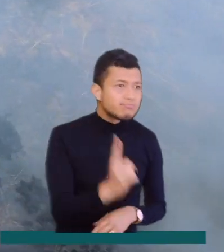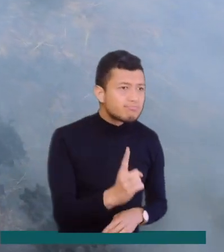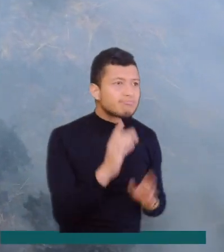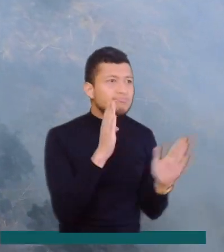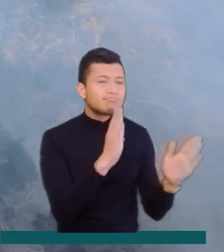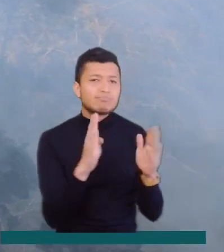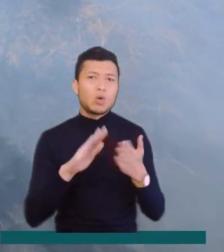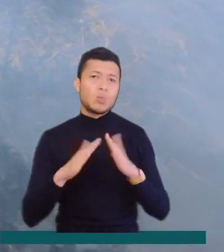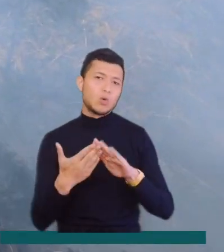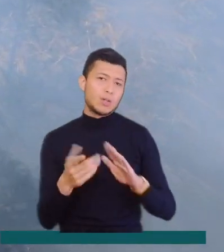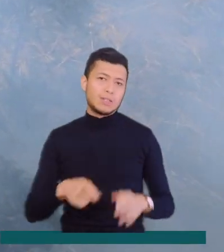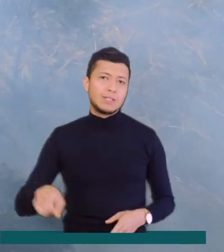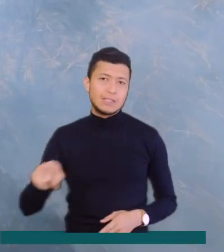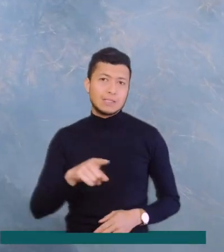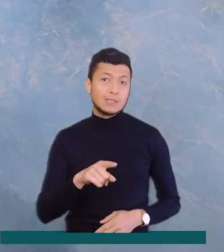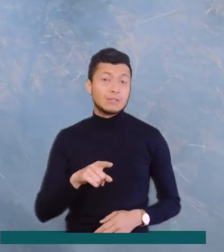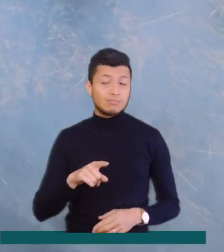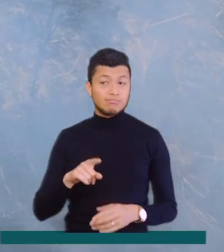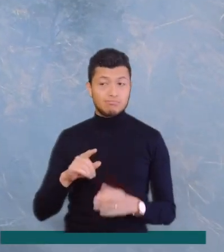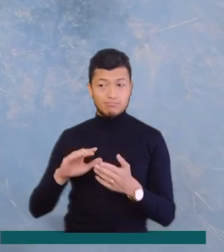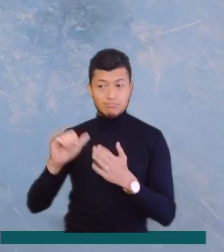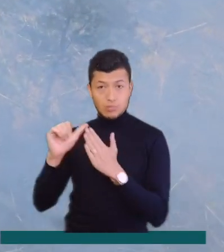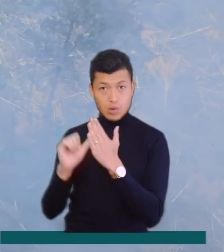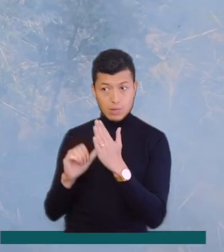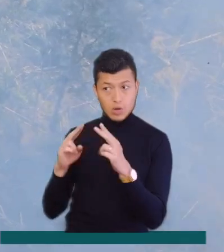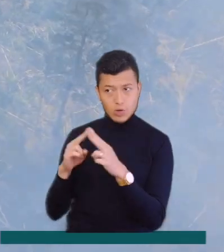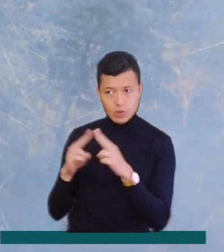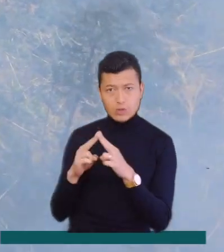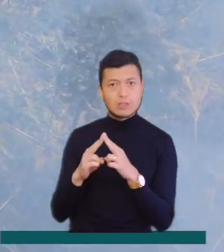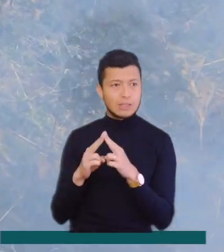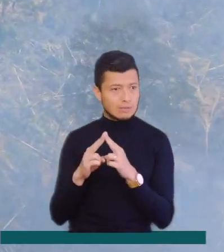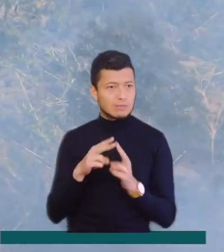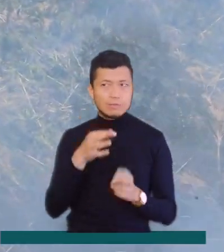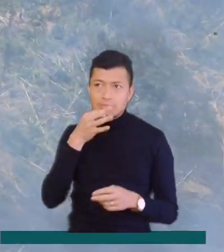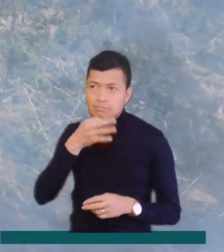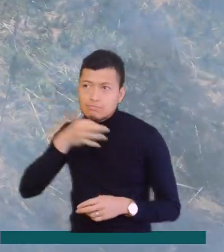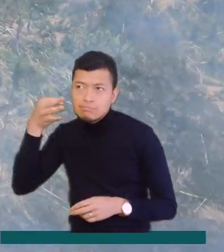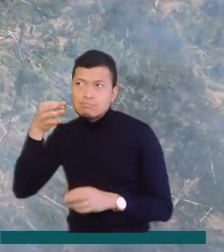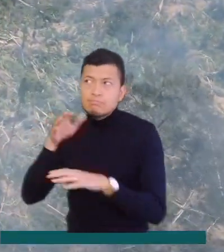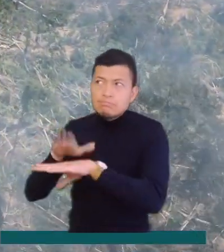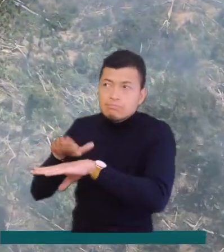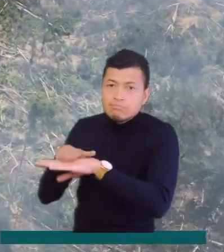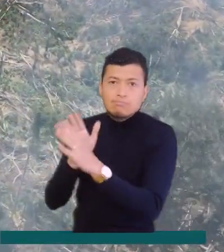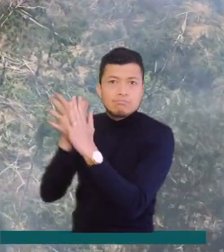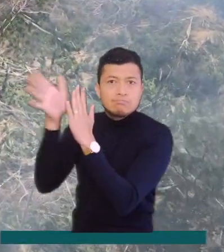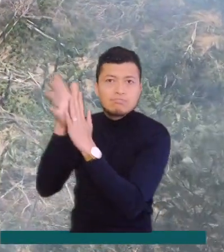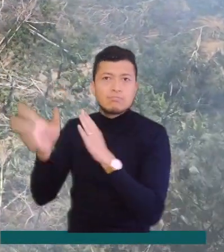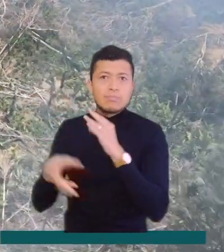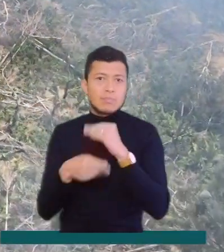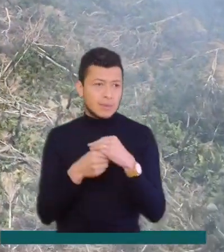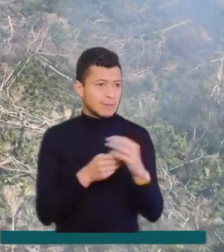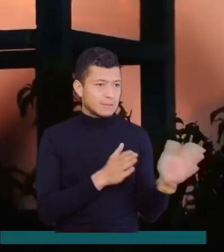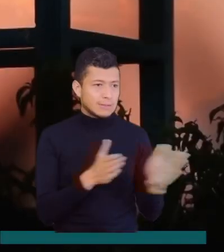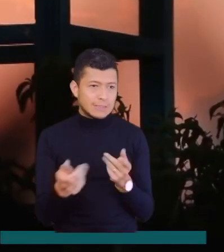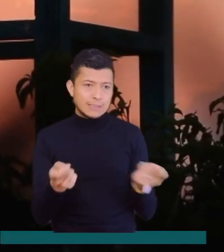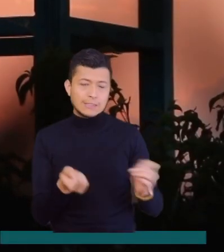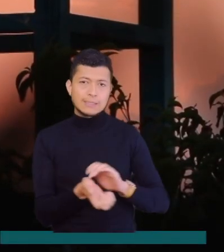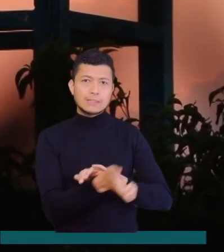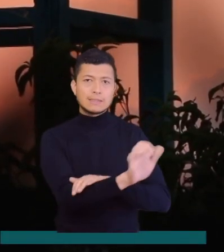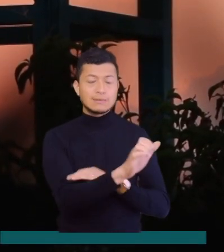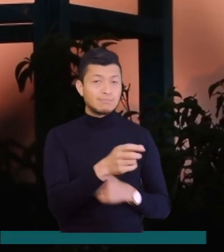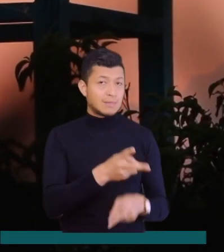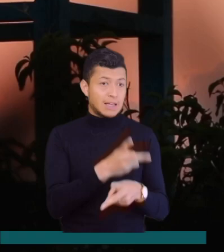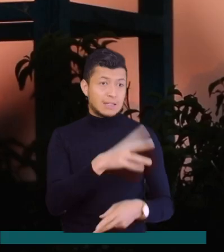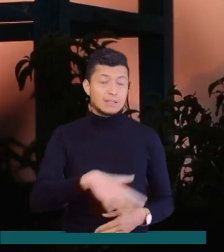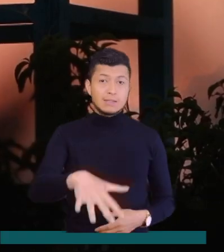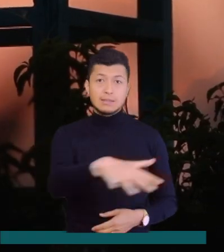Conocer la problemática, las consecuencias y las rutas para reportar los incendios forestales es clave para mitigar el principal riesgo